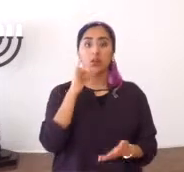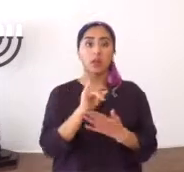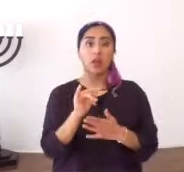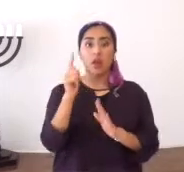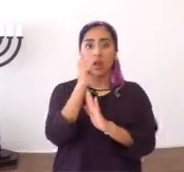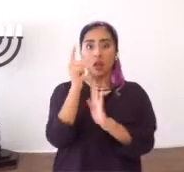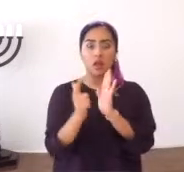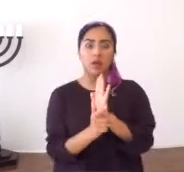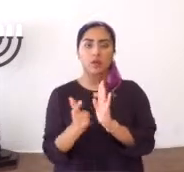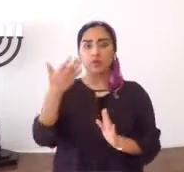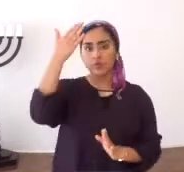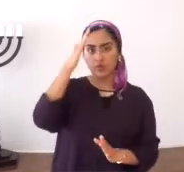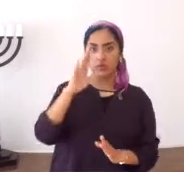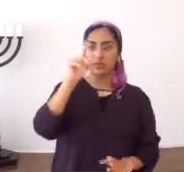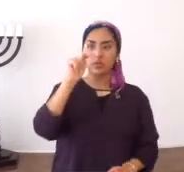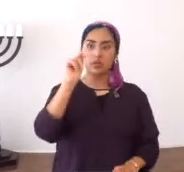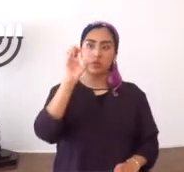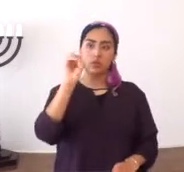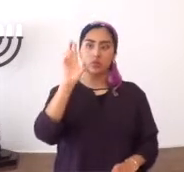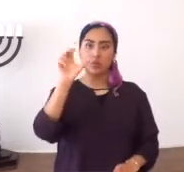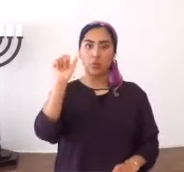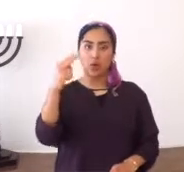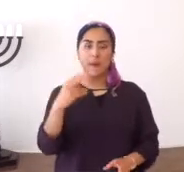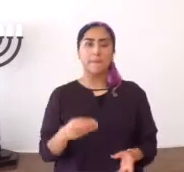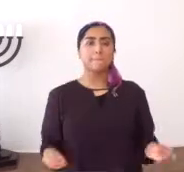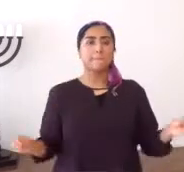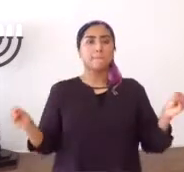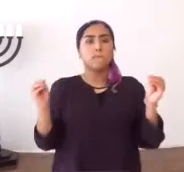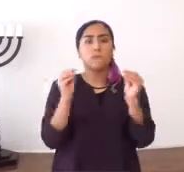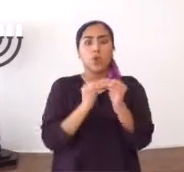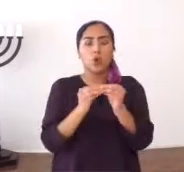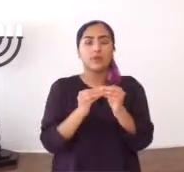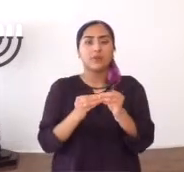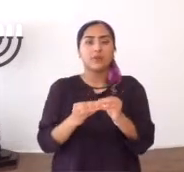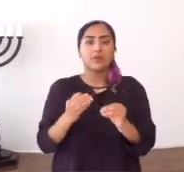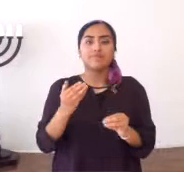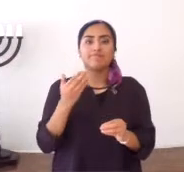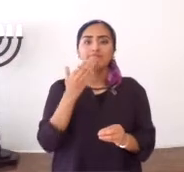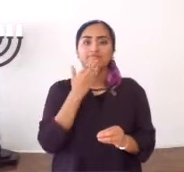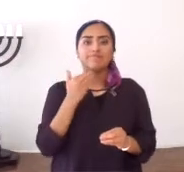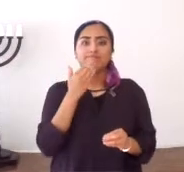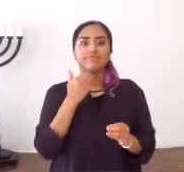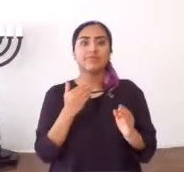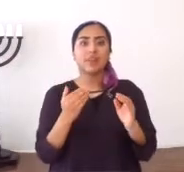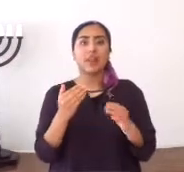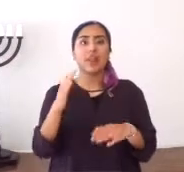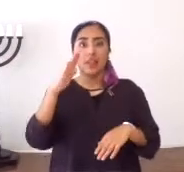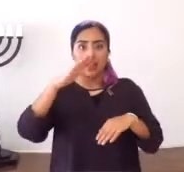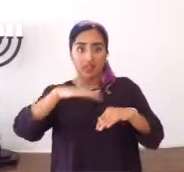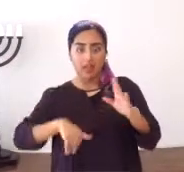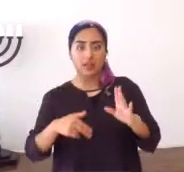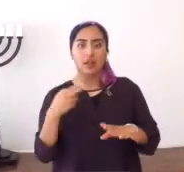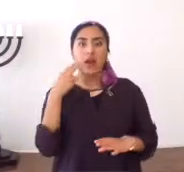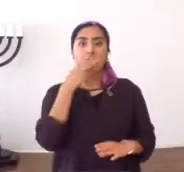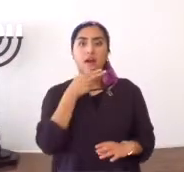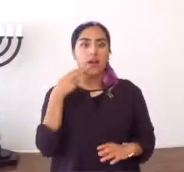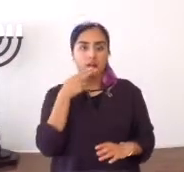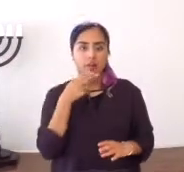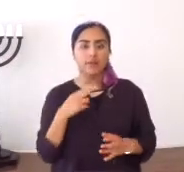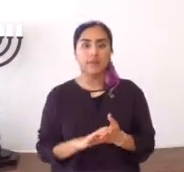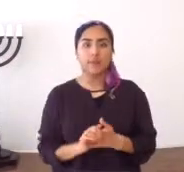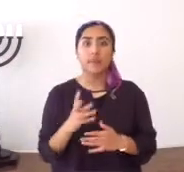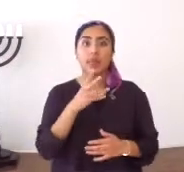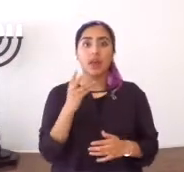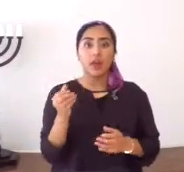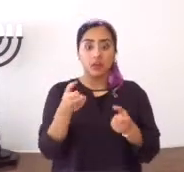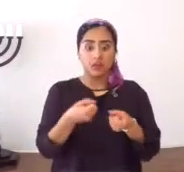dice que la Torah, la ley de Dios, la Torah, que es lo correcto, es más dulce, que la miel, que la que destila del panal, entonces,